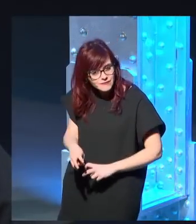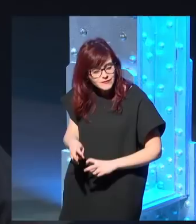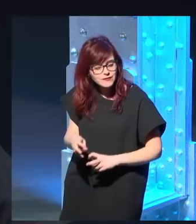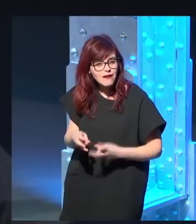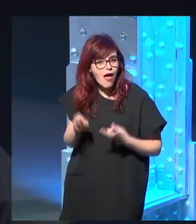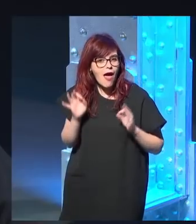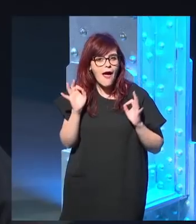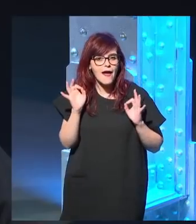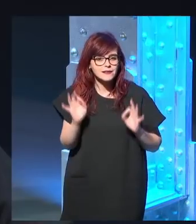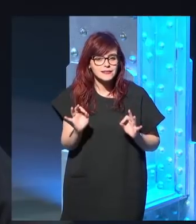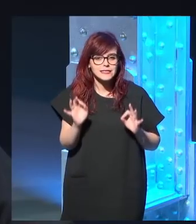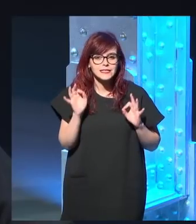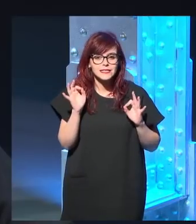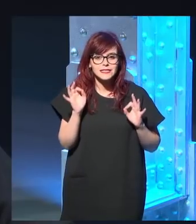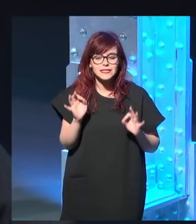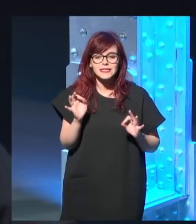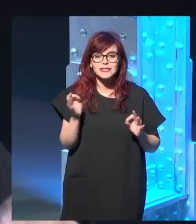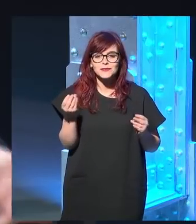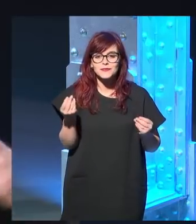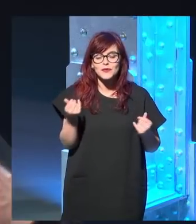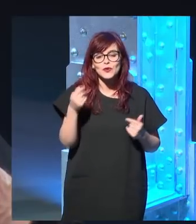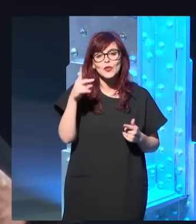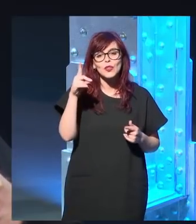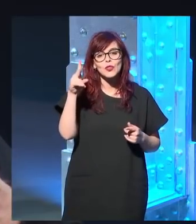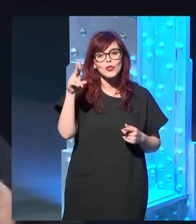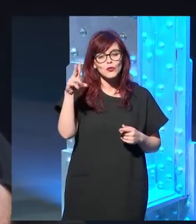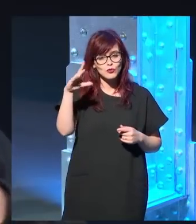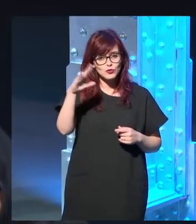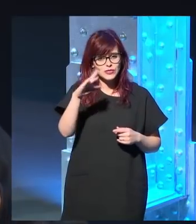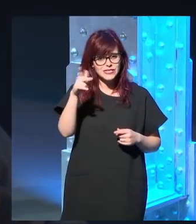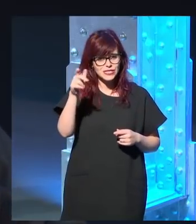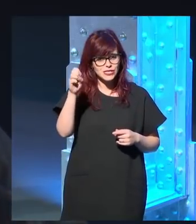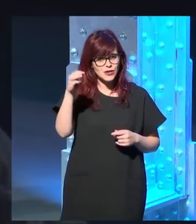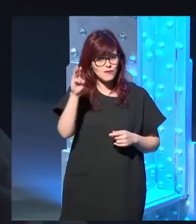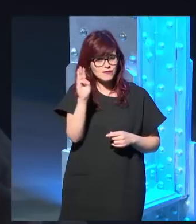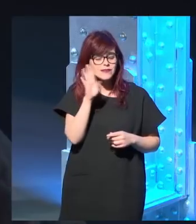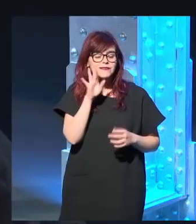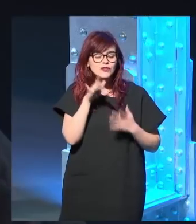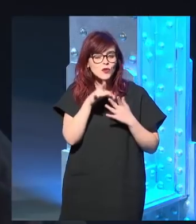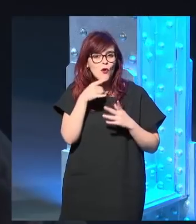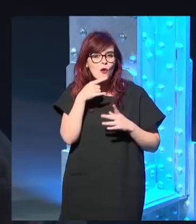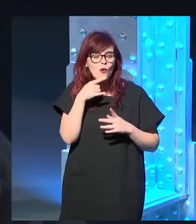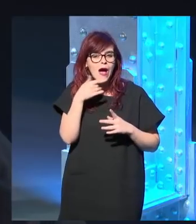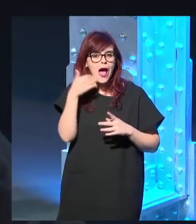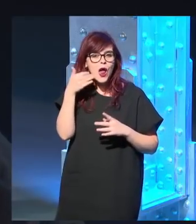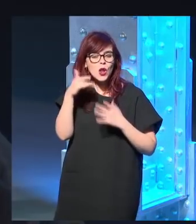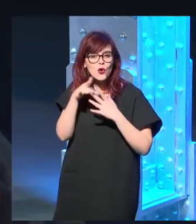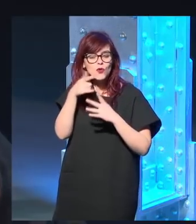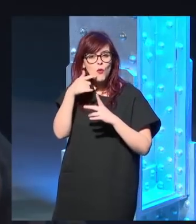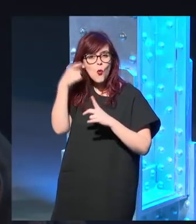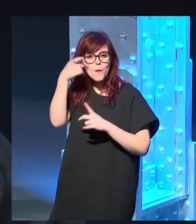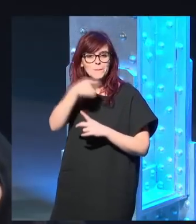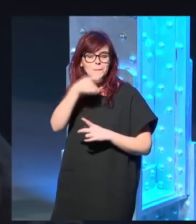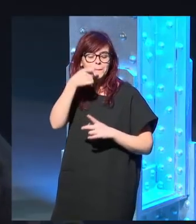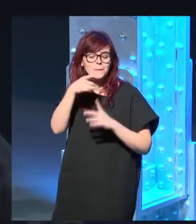eso es, sí, Duchamp es como que se presenta como un mito hermenéutico, ¿no?